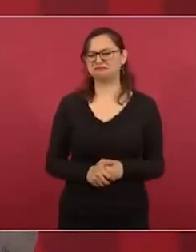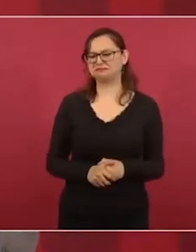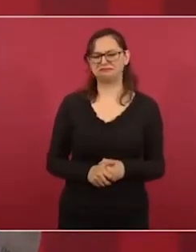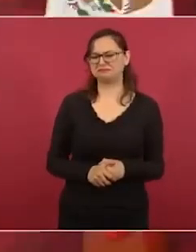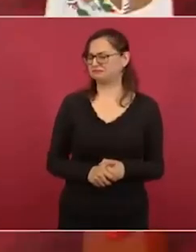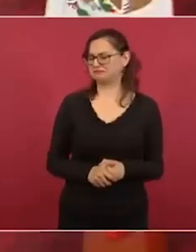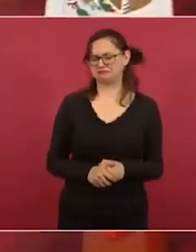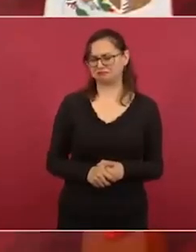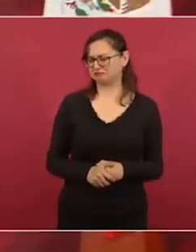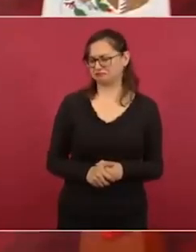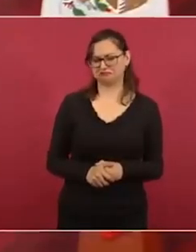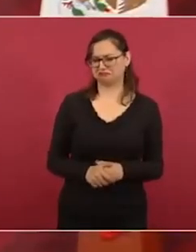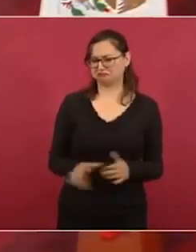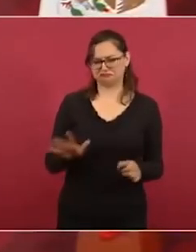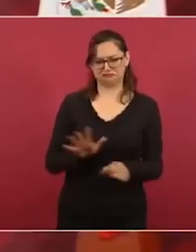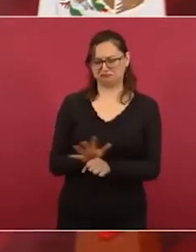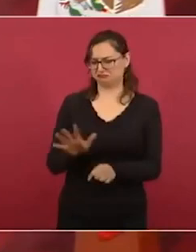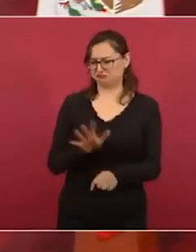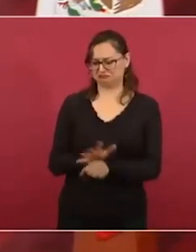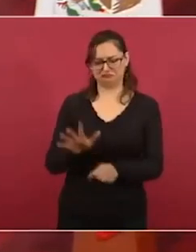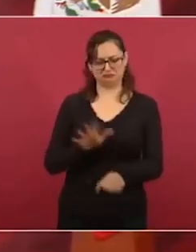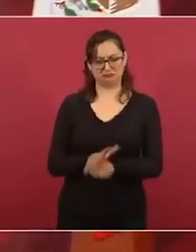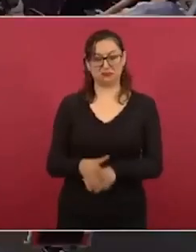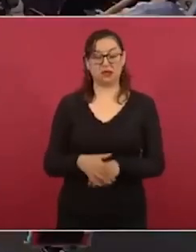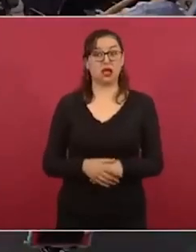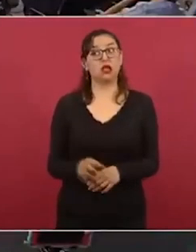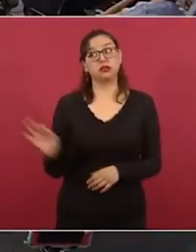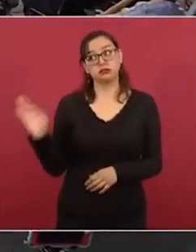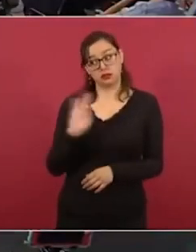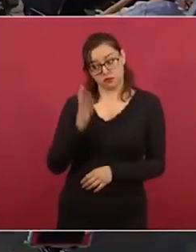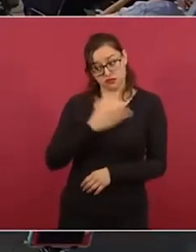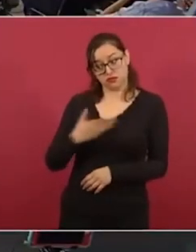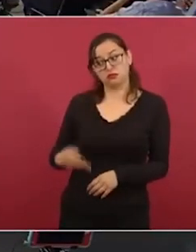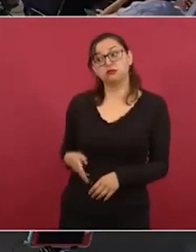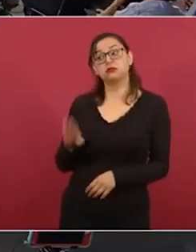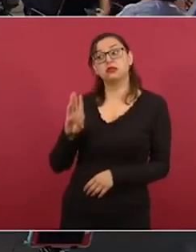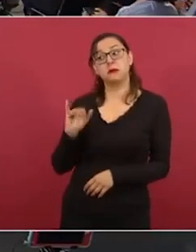de amistad y de respeto. ¿Pero que Biden lo pudiera tomar a mal?